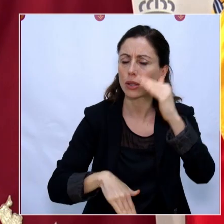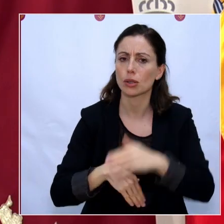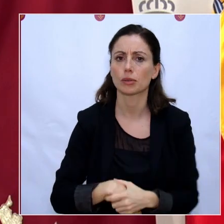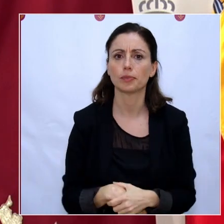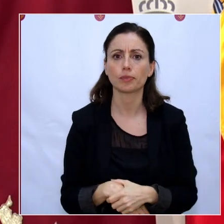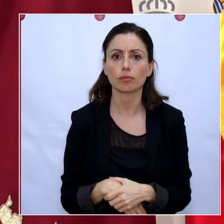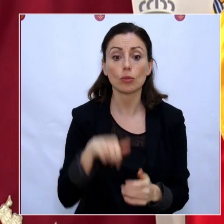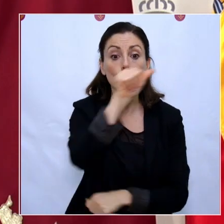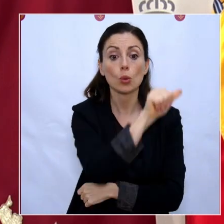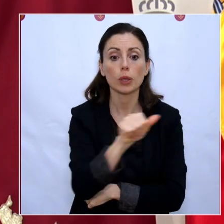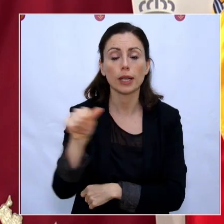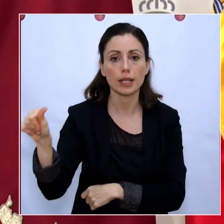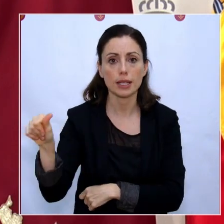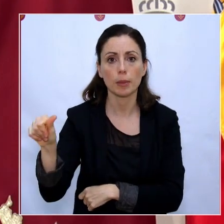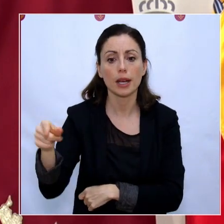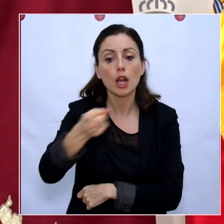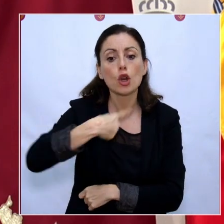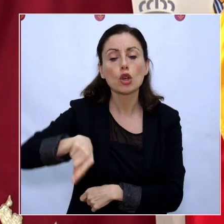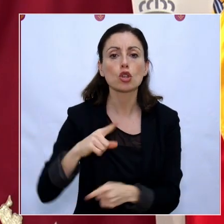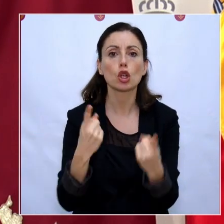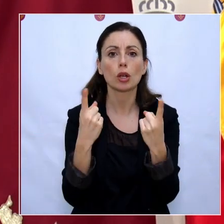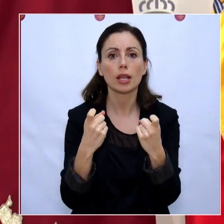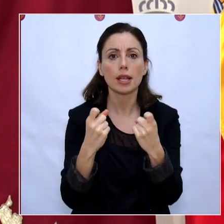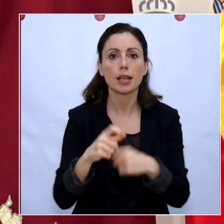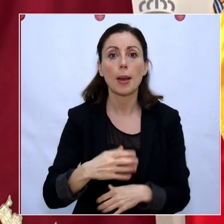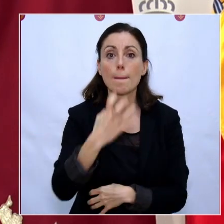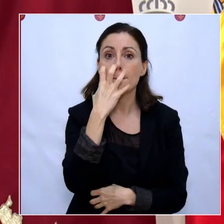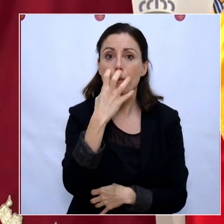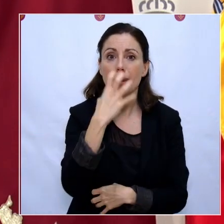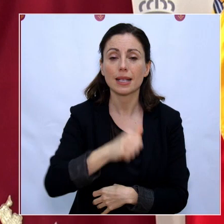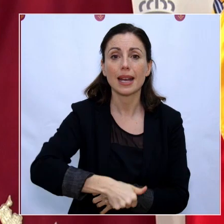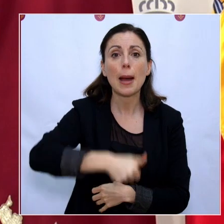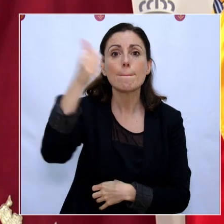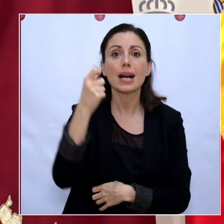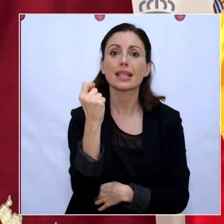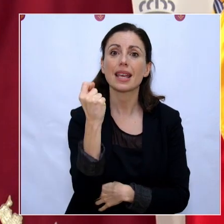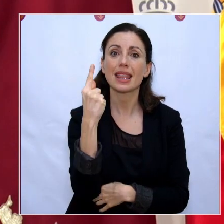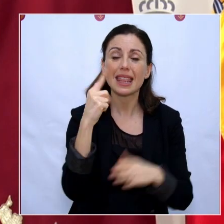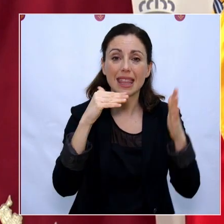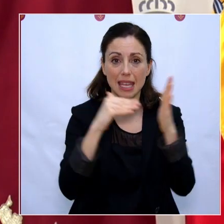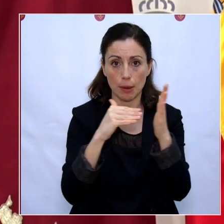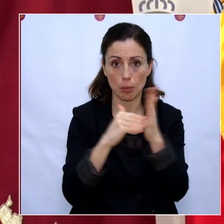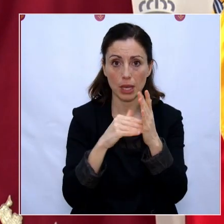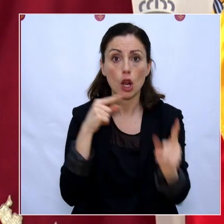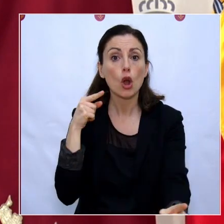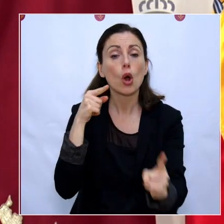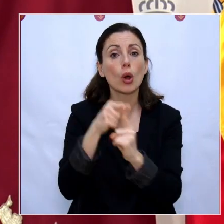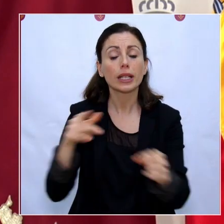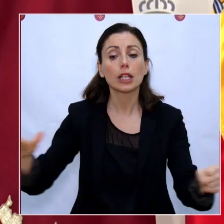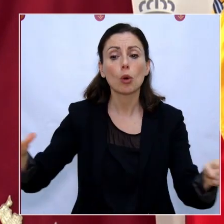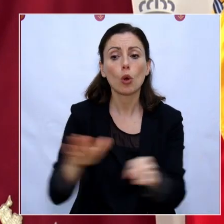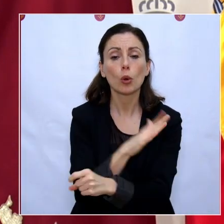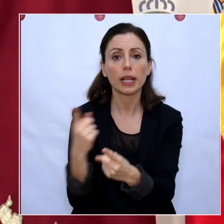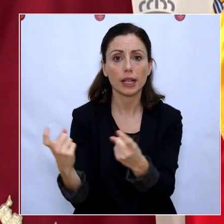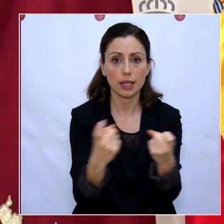Durante una semana necesitamos más de 100.000 mascarillas para hacer frente, como digo, a las necesidades del Servicio Murciano de Salud.